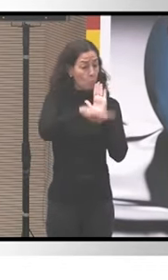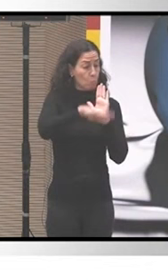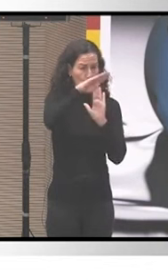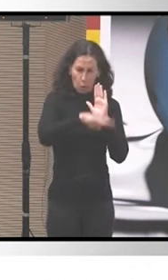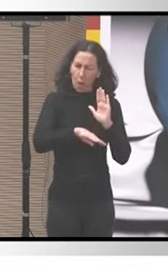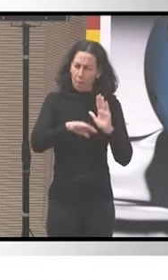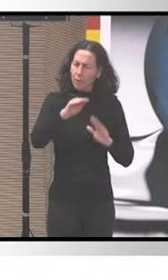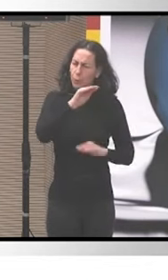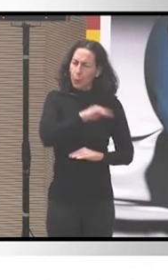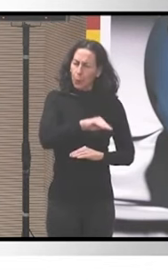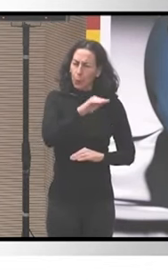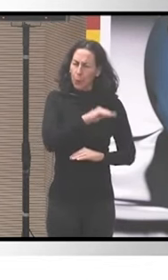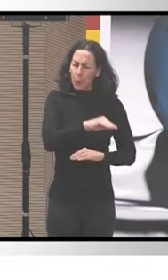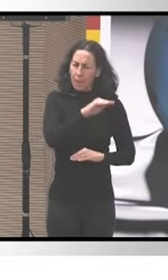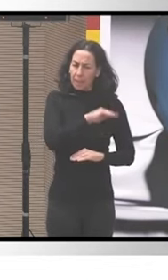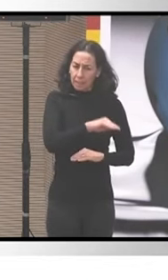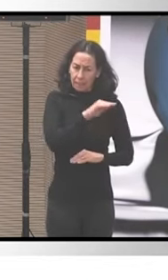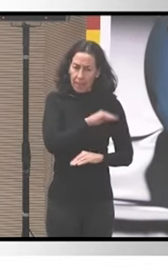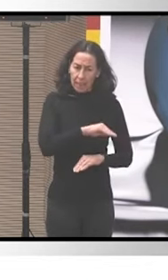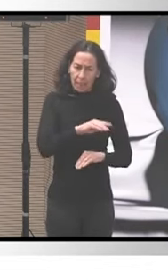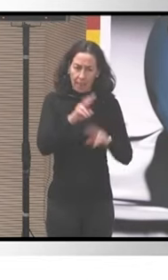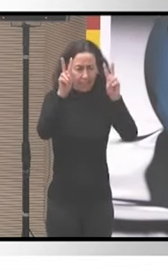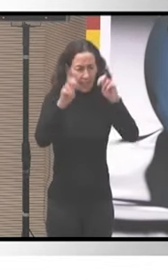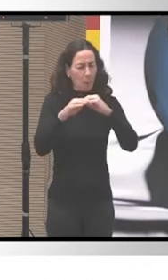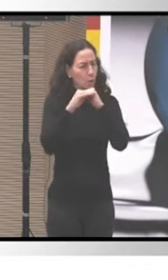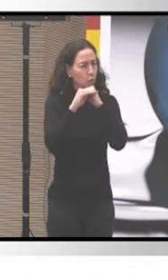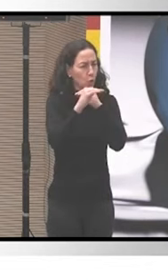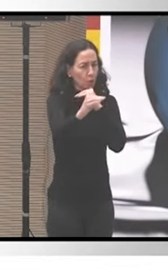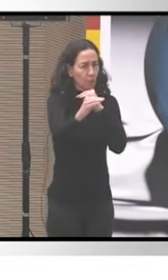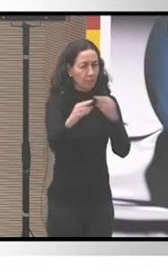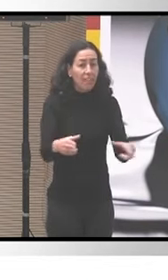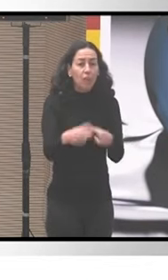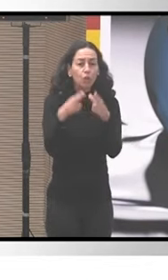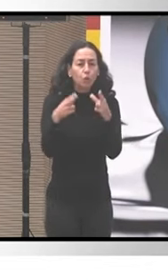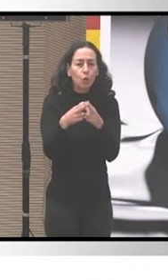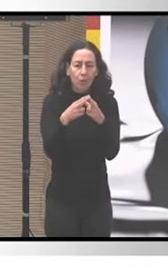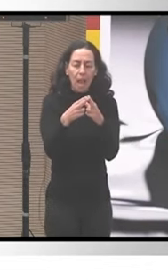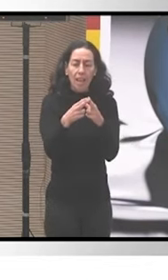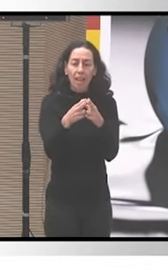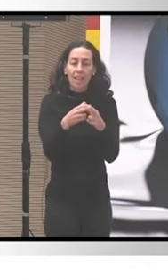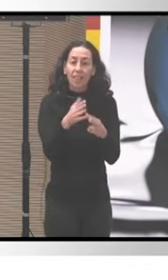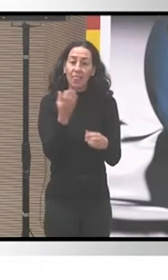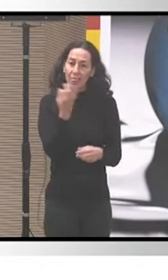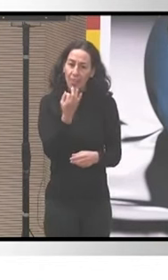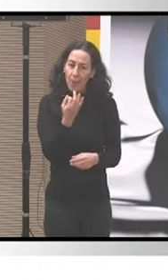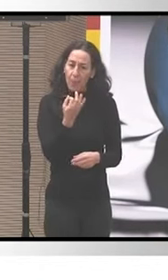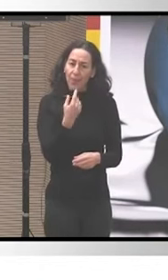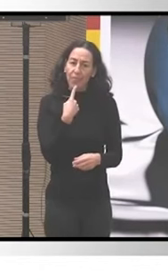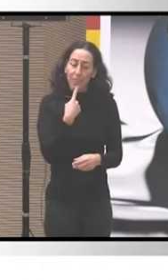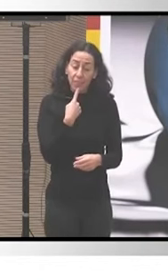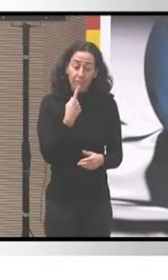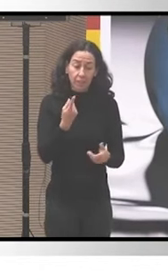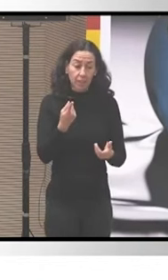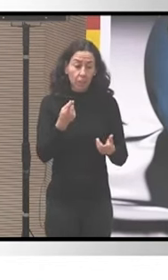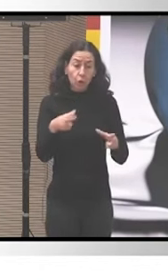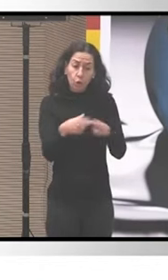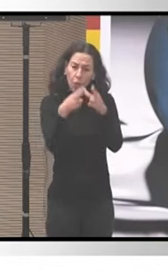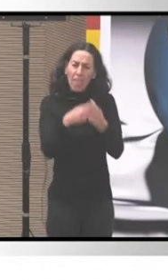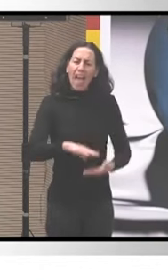la maestra se llama sostenibilidad la sostenibilidad social debiera referirse a la capacidad de la sociedad